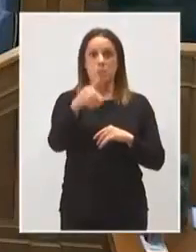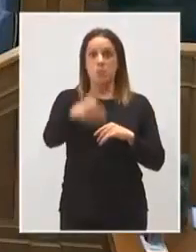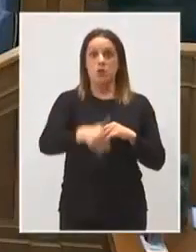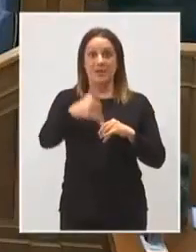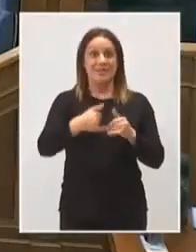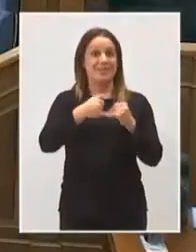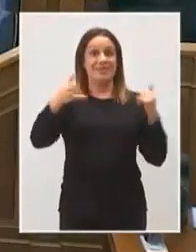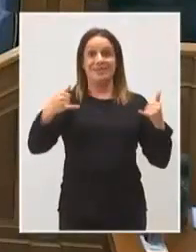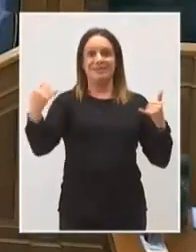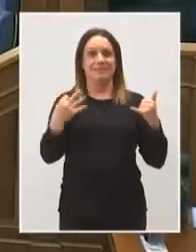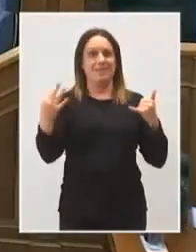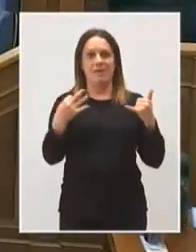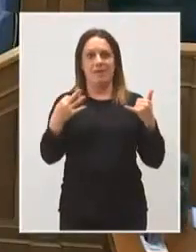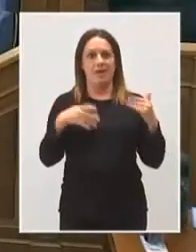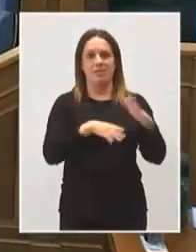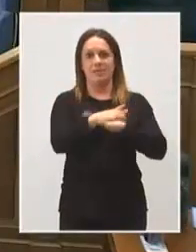y es la clave.